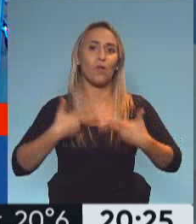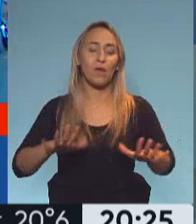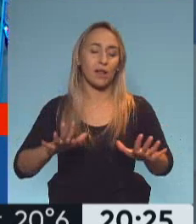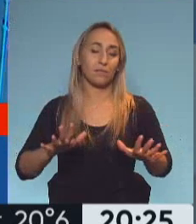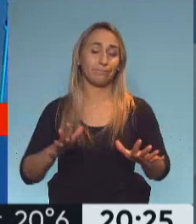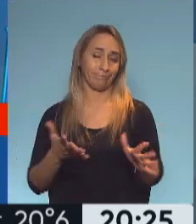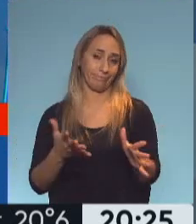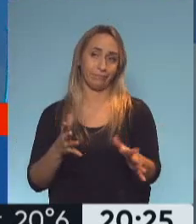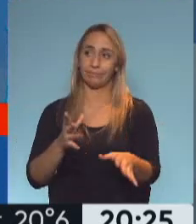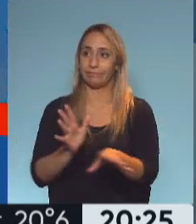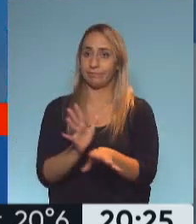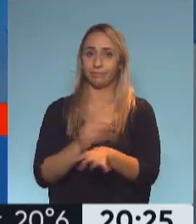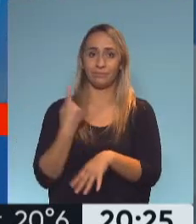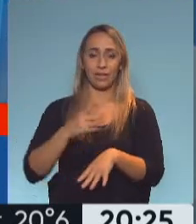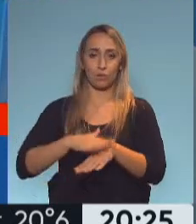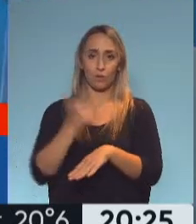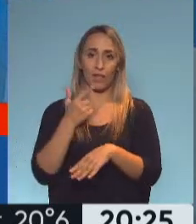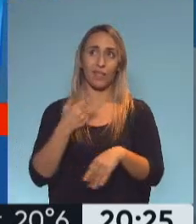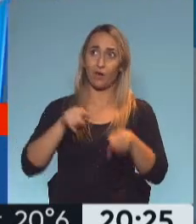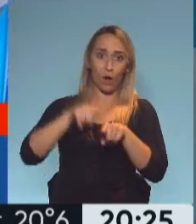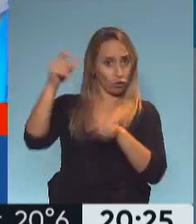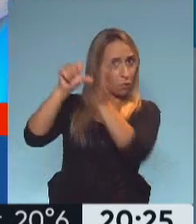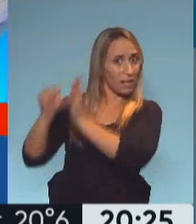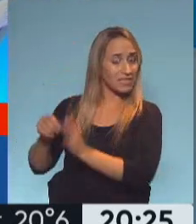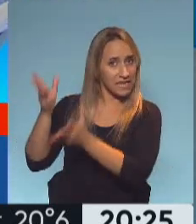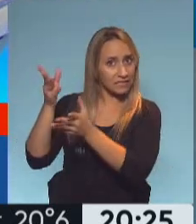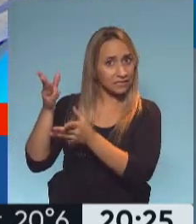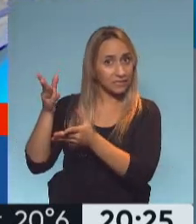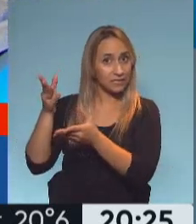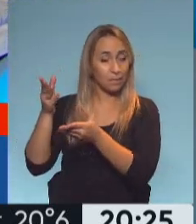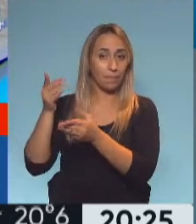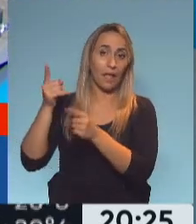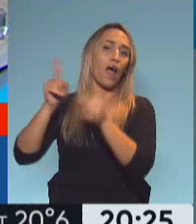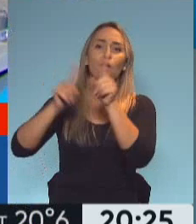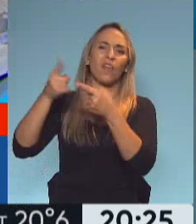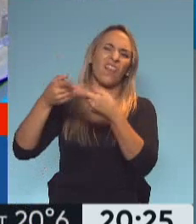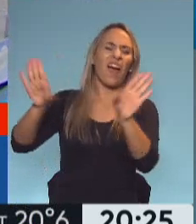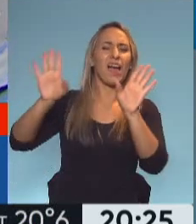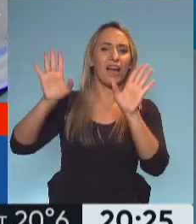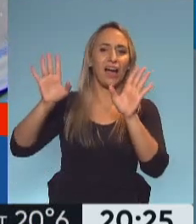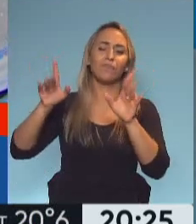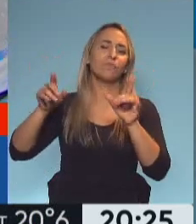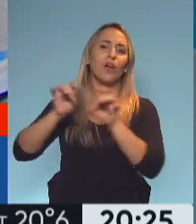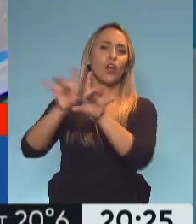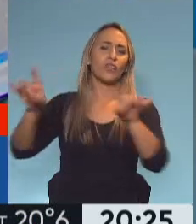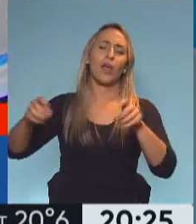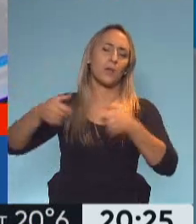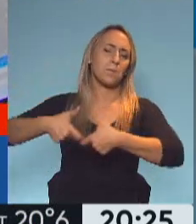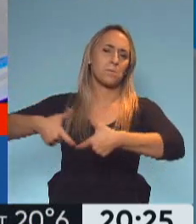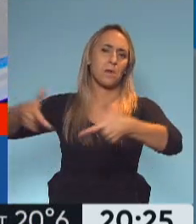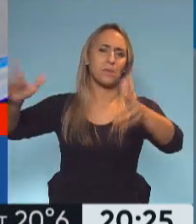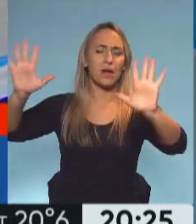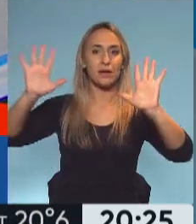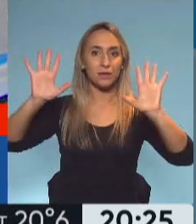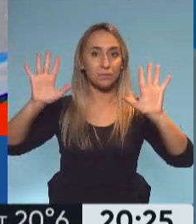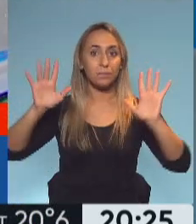irresponsables. Me parece que haríamos lo que hicieron algunos países que apostaron por eso, dejar todo abierto y que las cosas sucedan y que lleguemos... Yo me